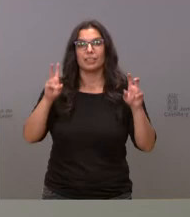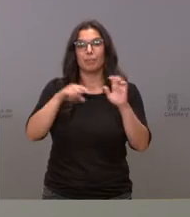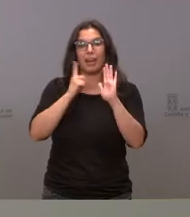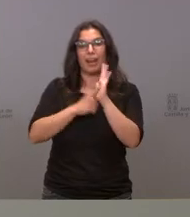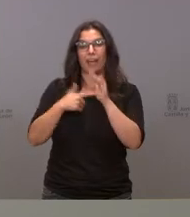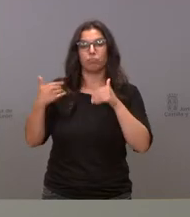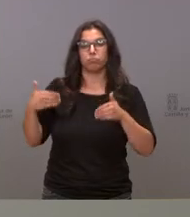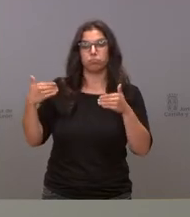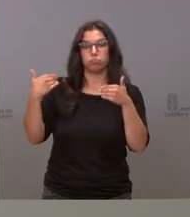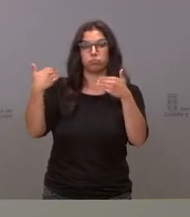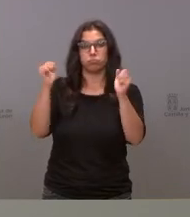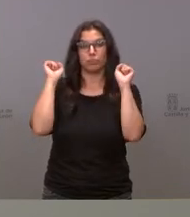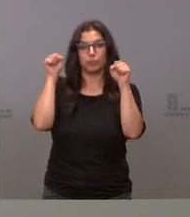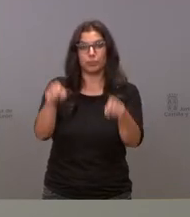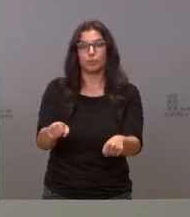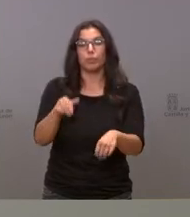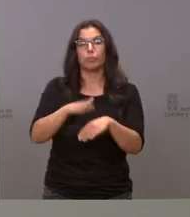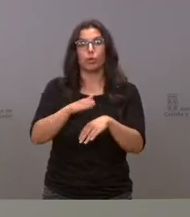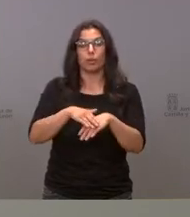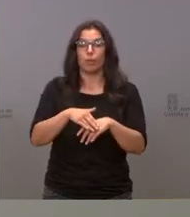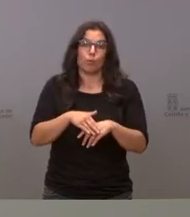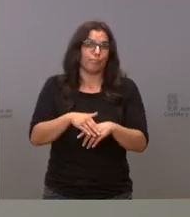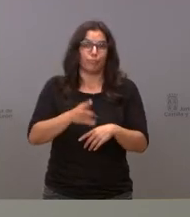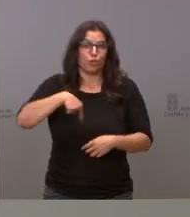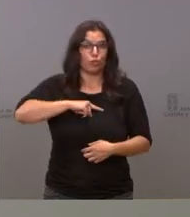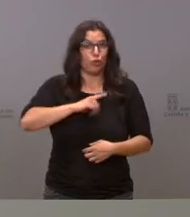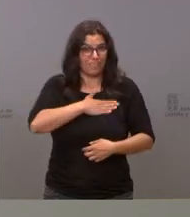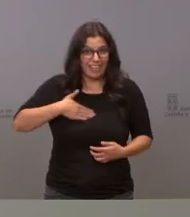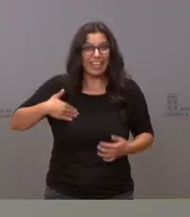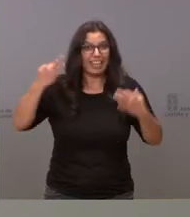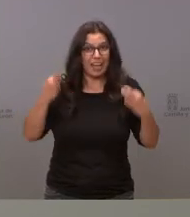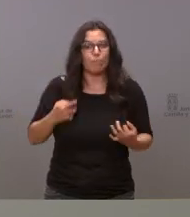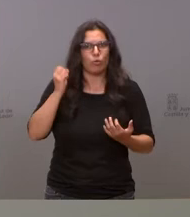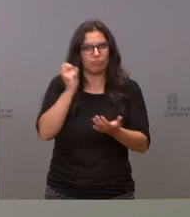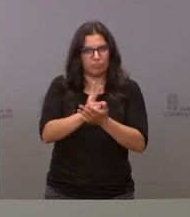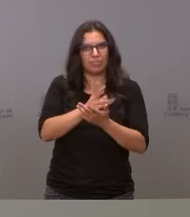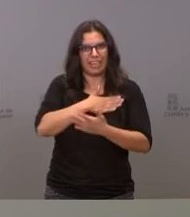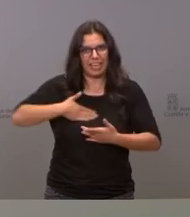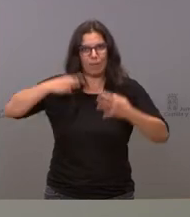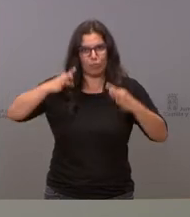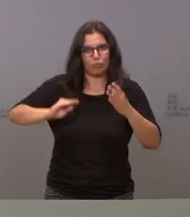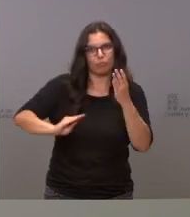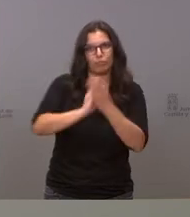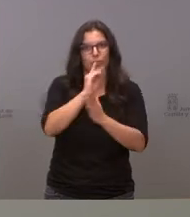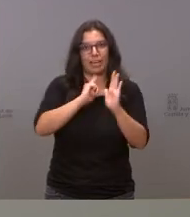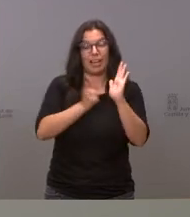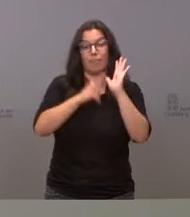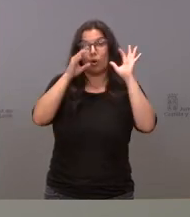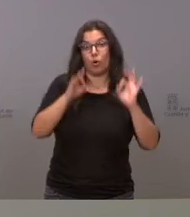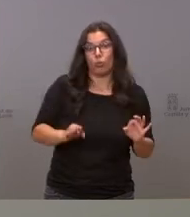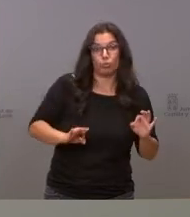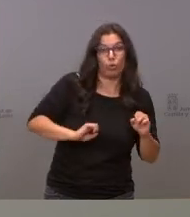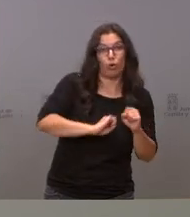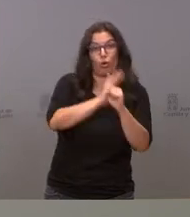pues desde luego ha estado fuera de nuestra voluntad porque teníamos una apuesta clara por el tema pero se nos cruzó por el medio una